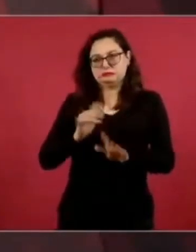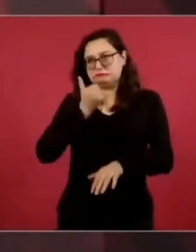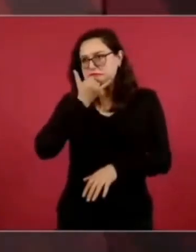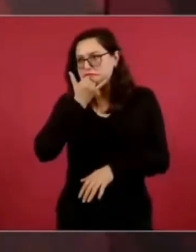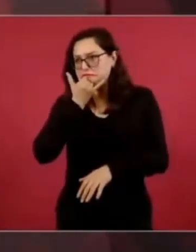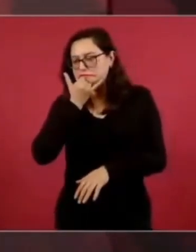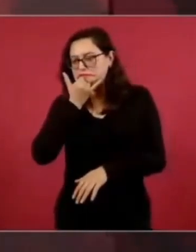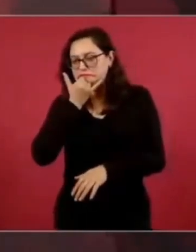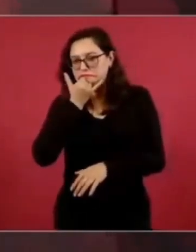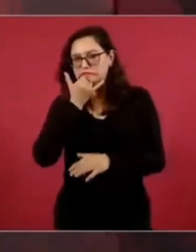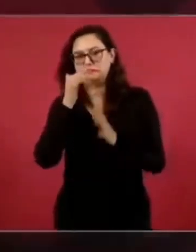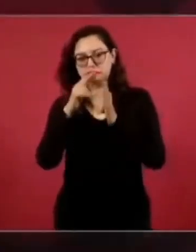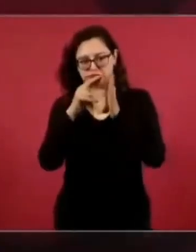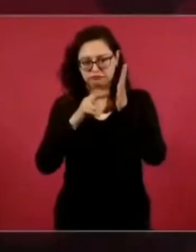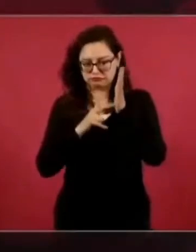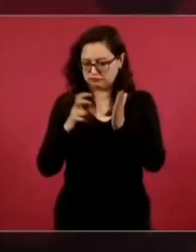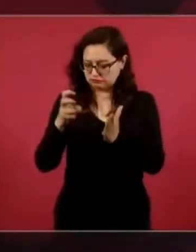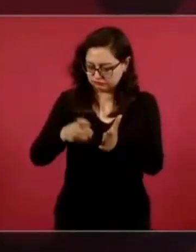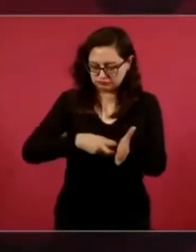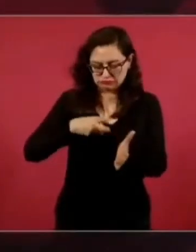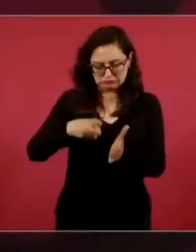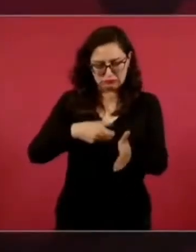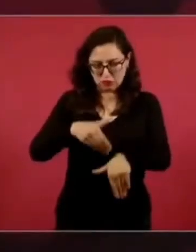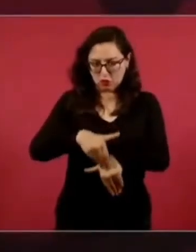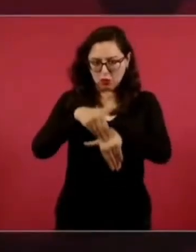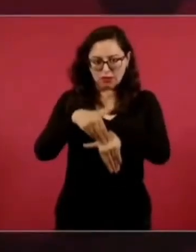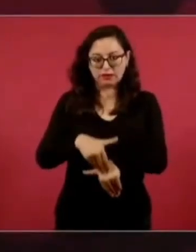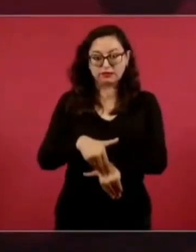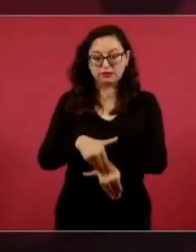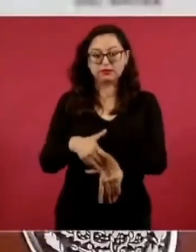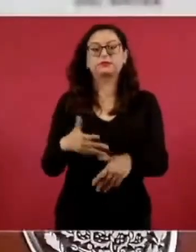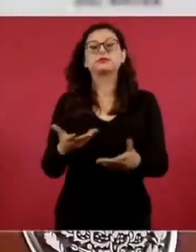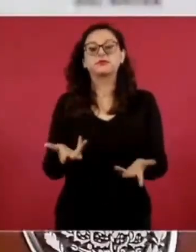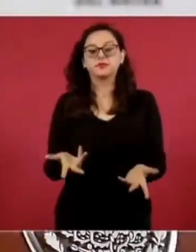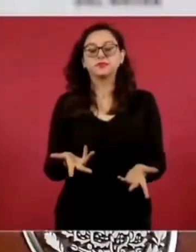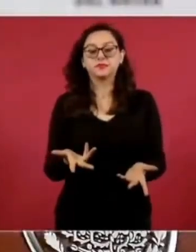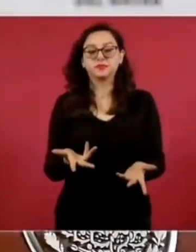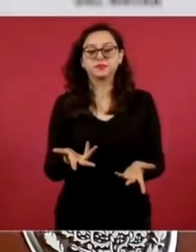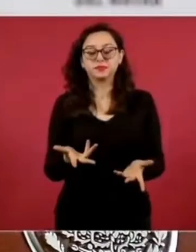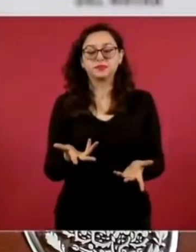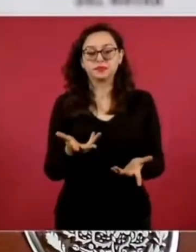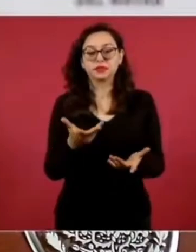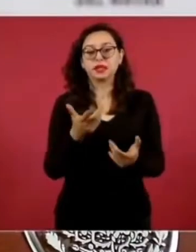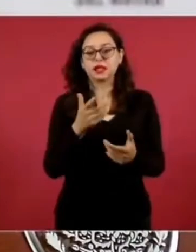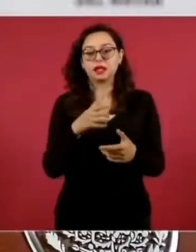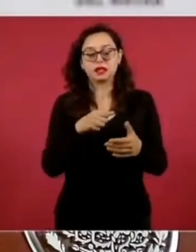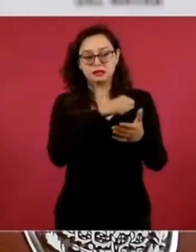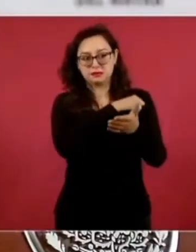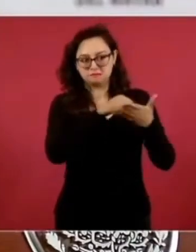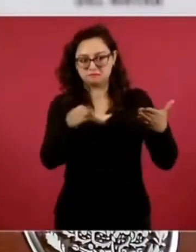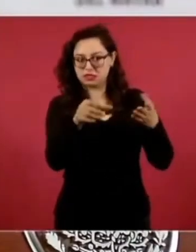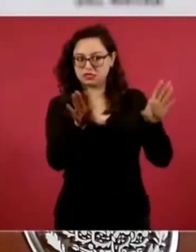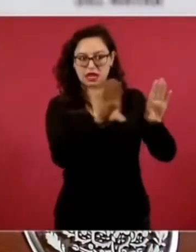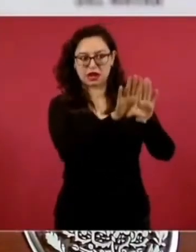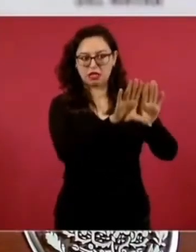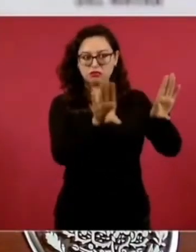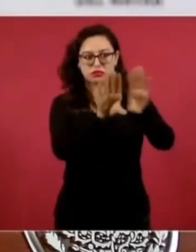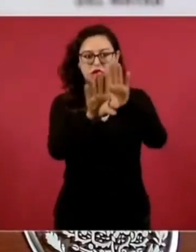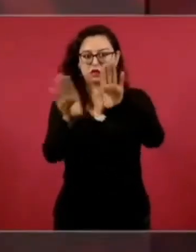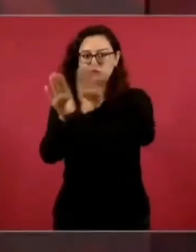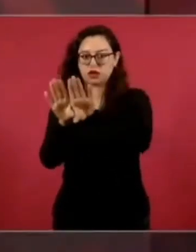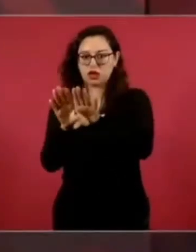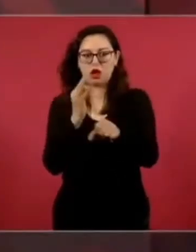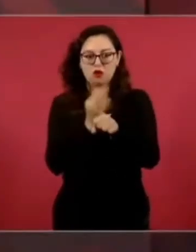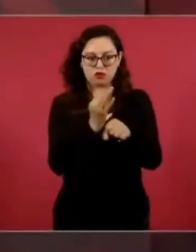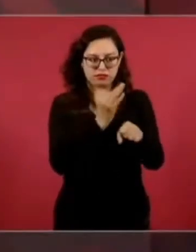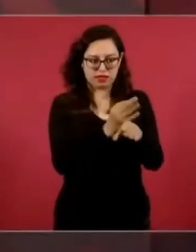y ya se quitaron las clausuras, pero sería bueno